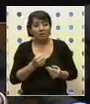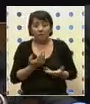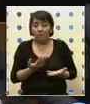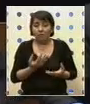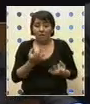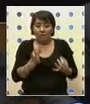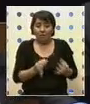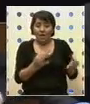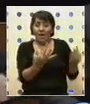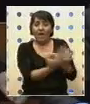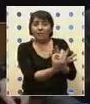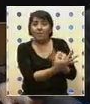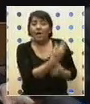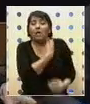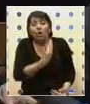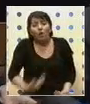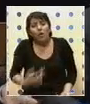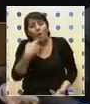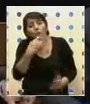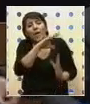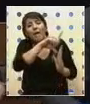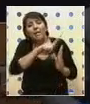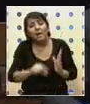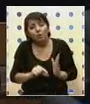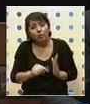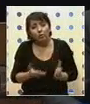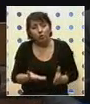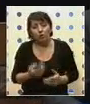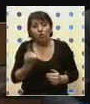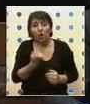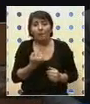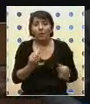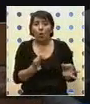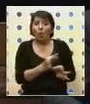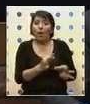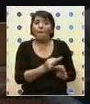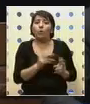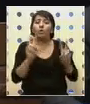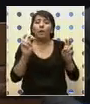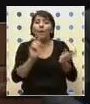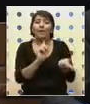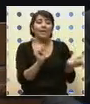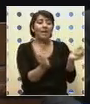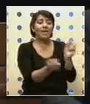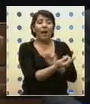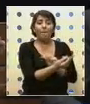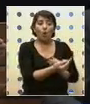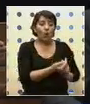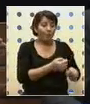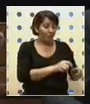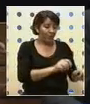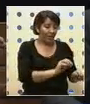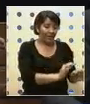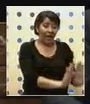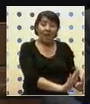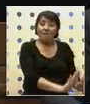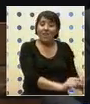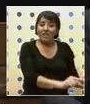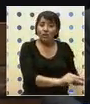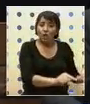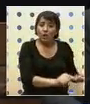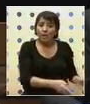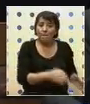Gobierno por qué esta reducción. Solo como ejemplo en materia de recambio de calefactores, compromisos que la propia Ministra